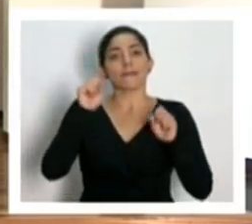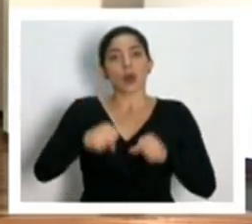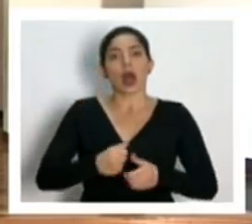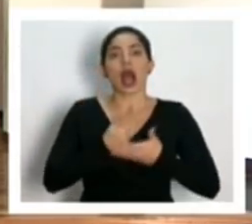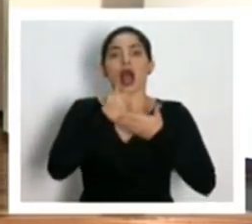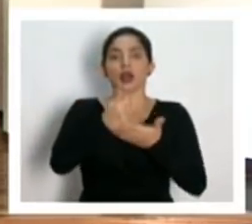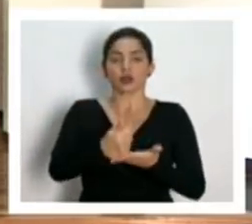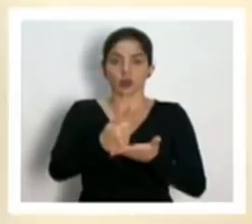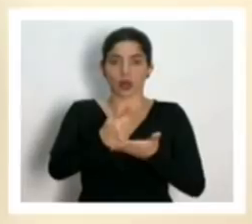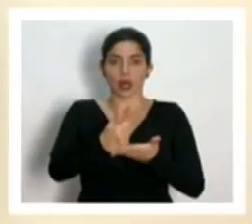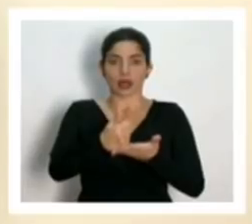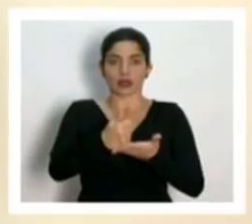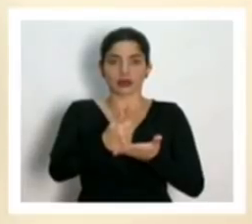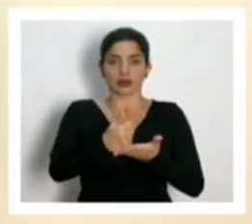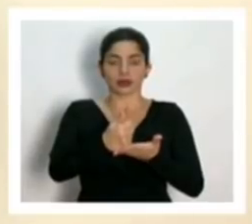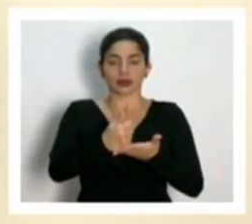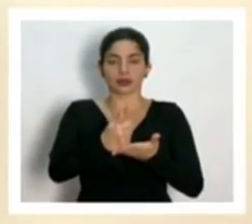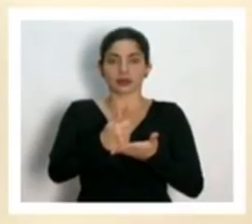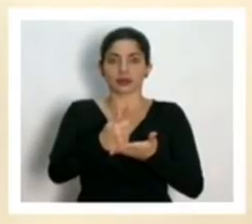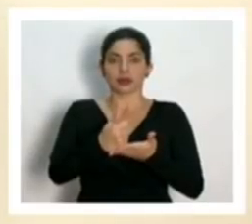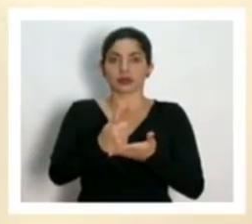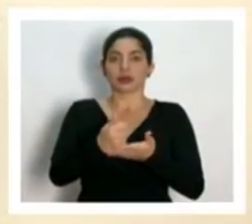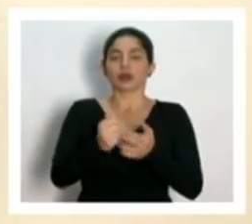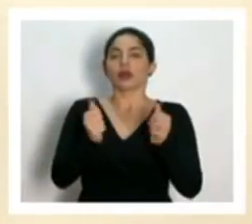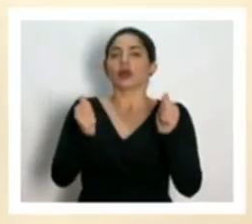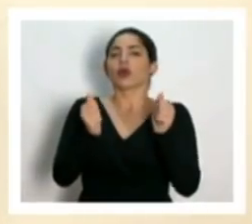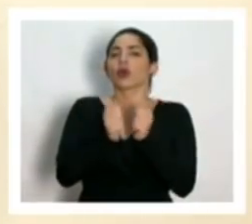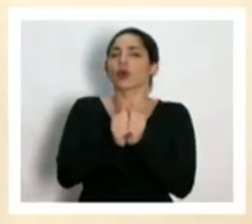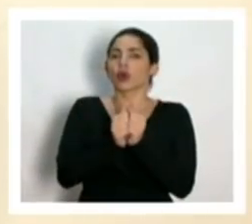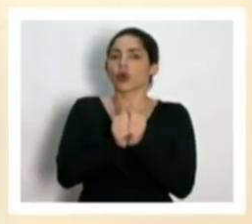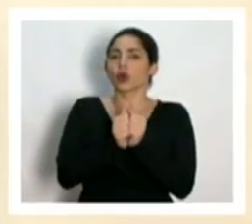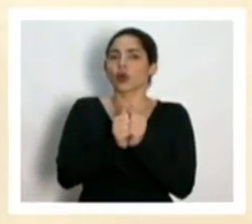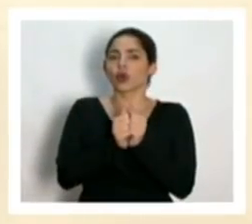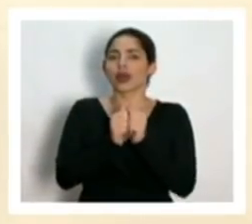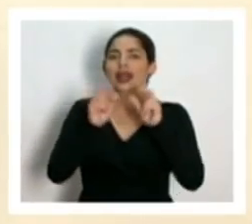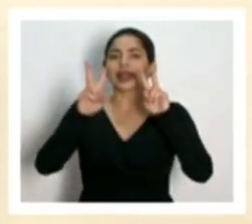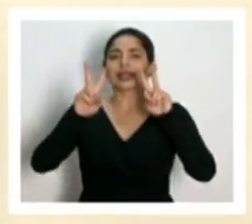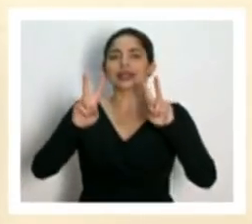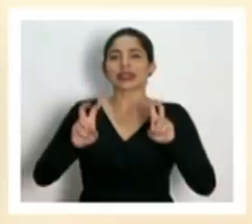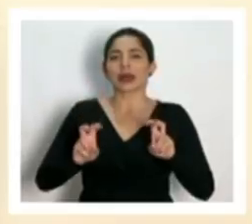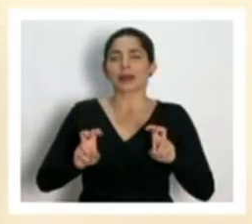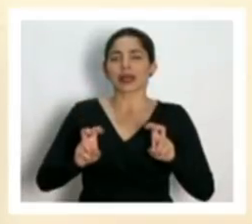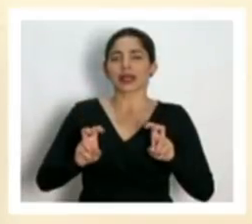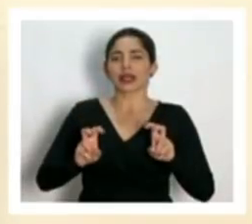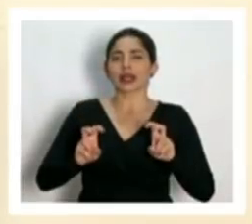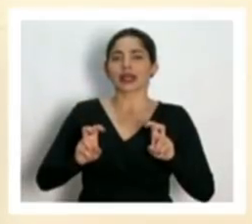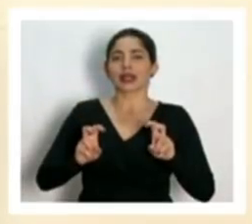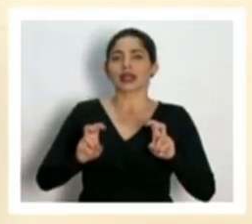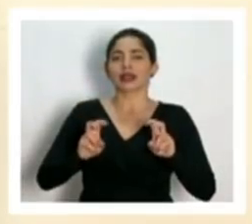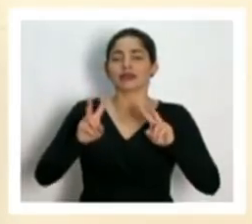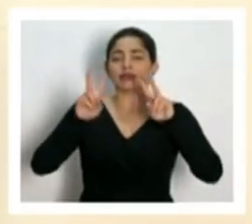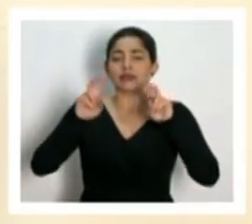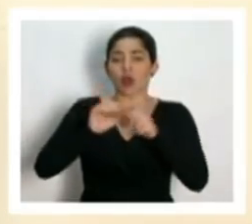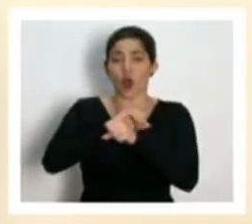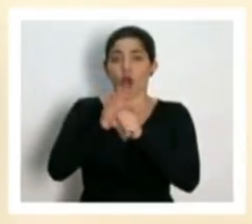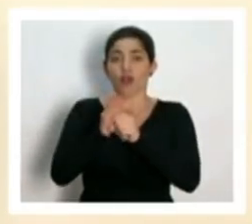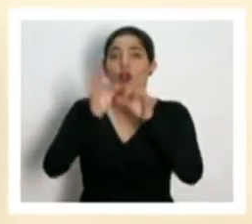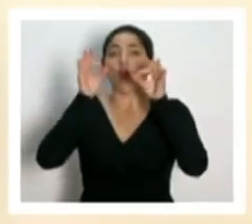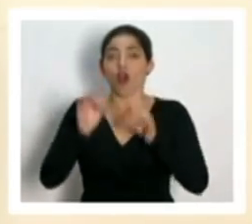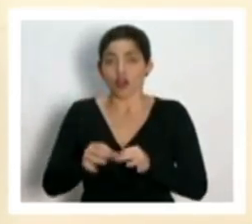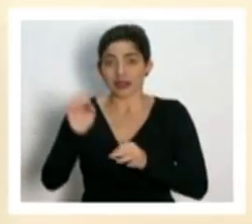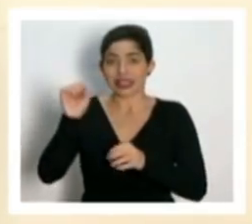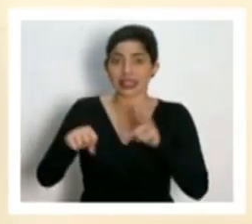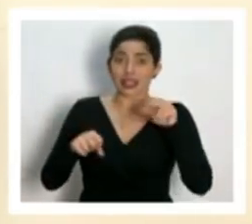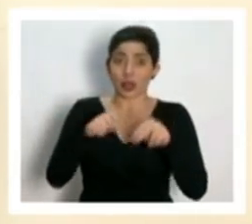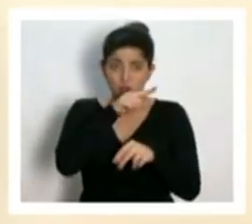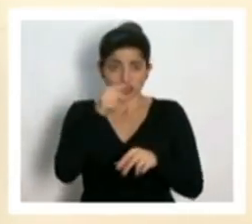con los exámenes de confirmación del coronavirus y saber si